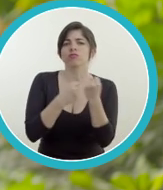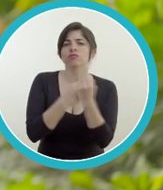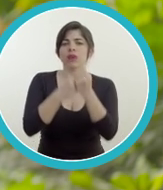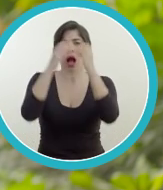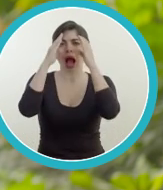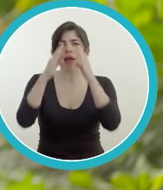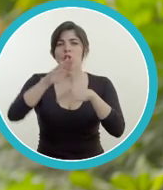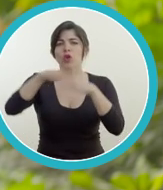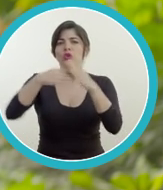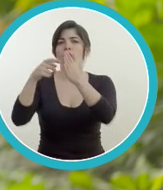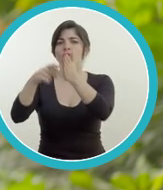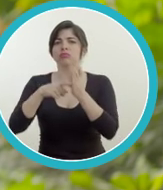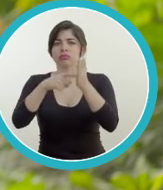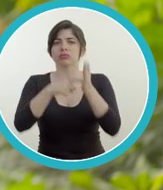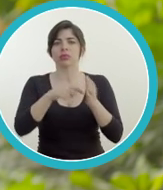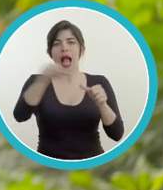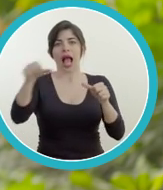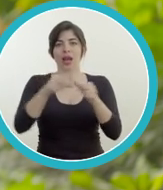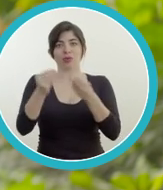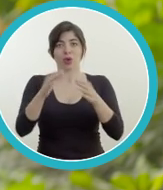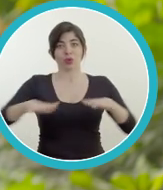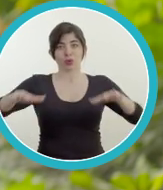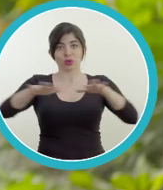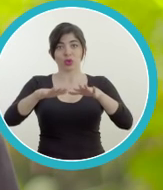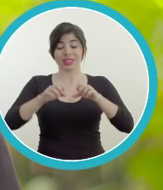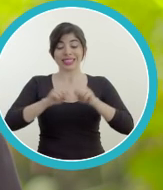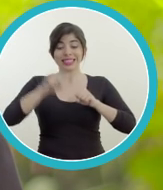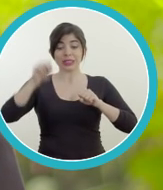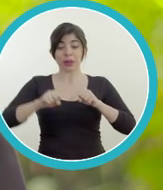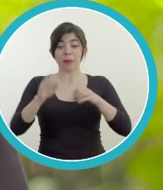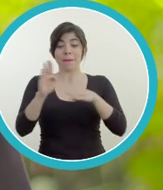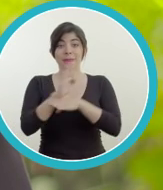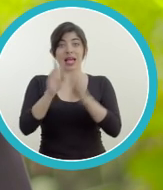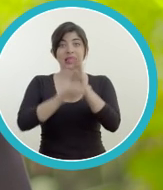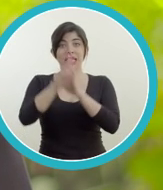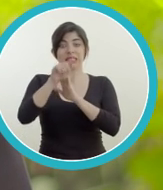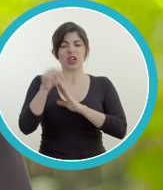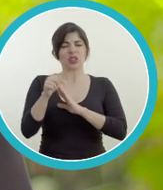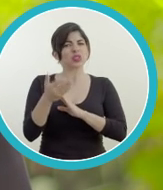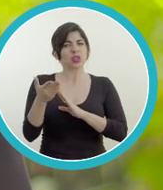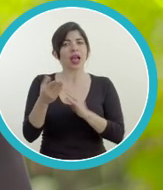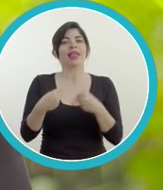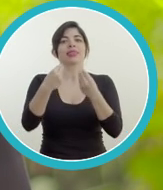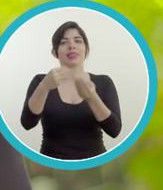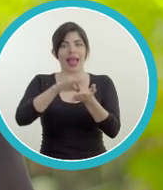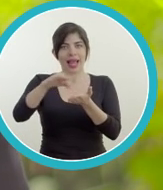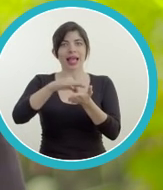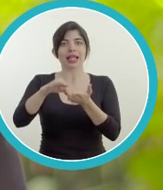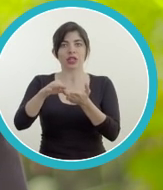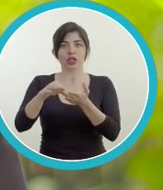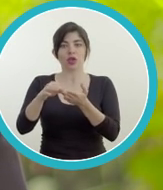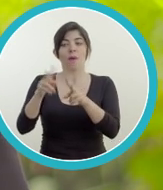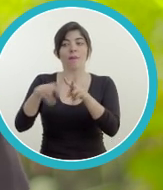impulso al mercado interno. Nuestro país contaría con un sistema capaz de empujar y atender las demandas del